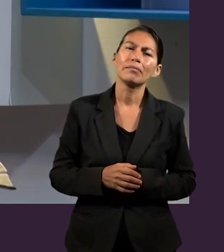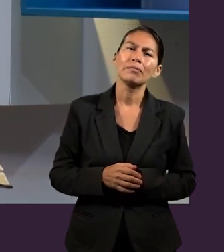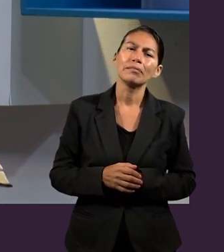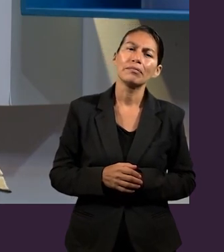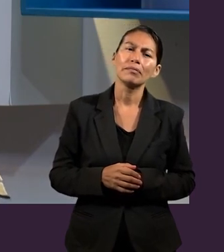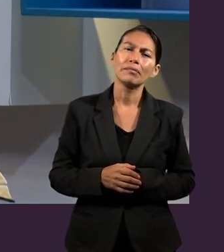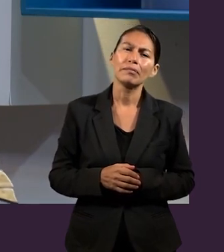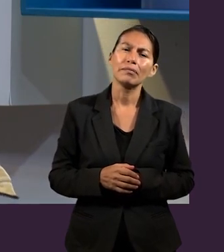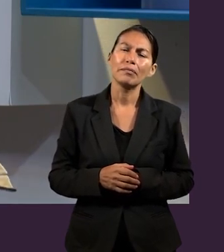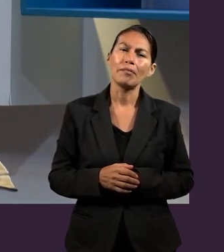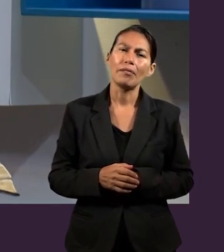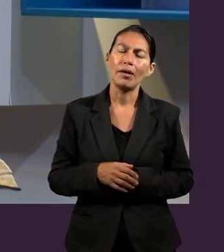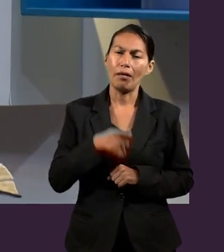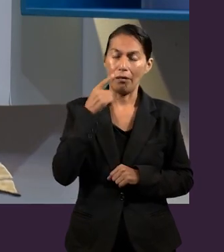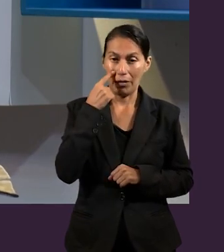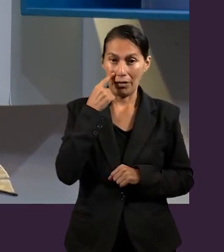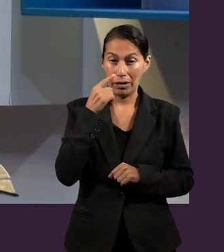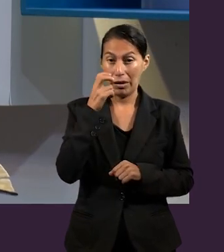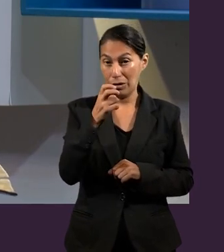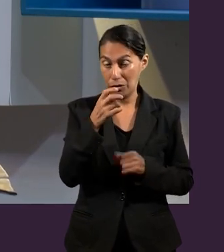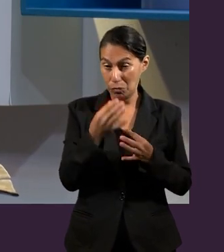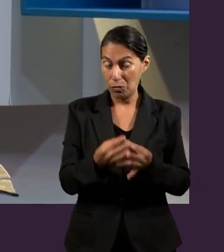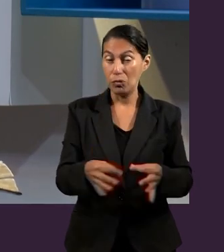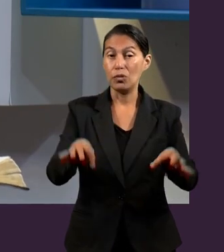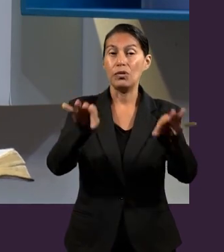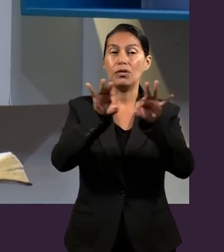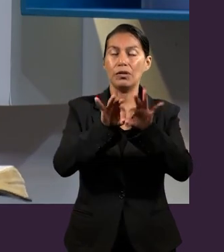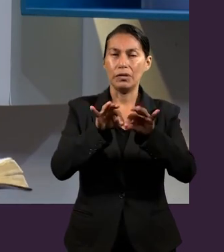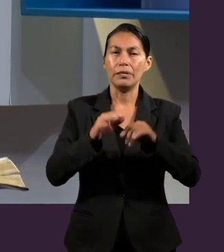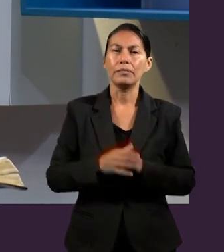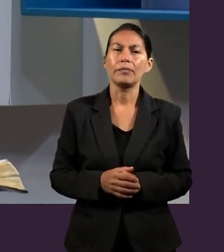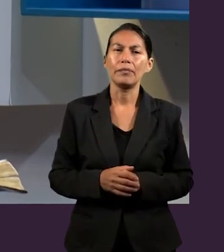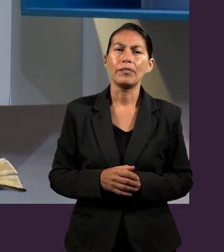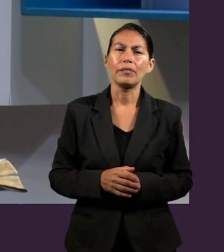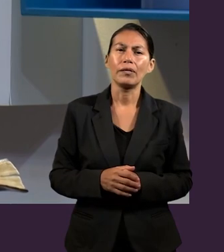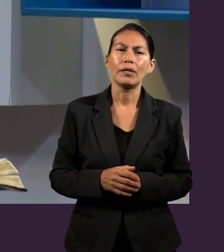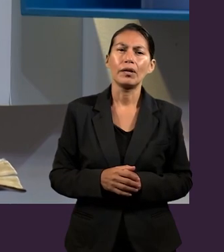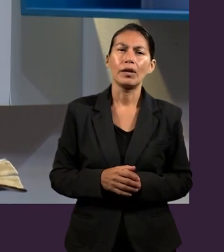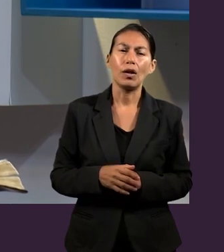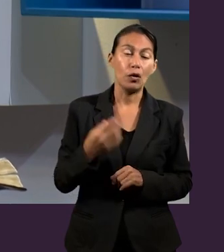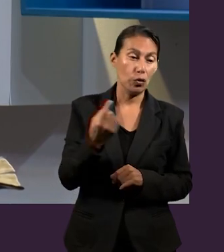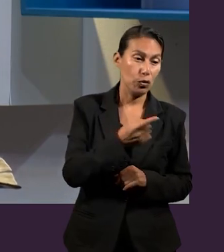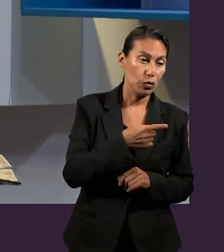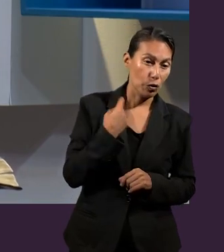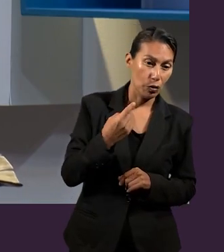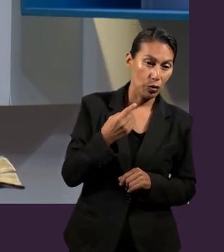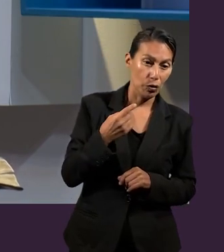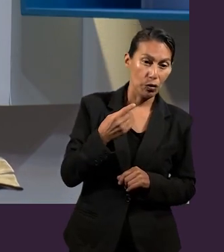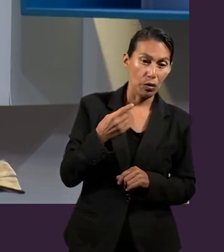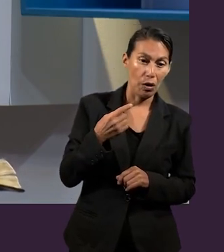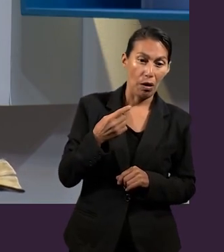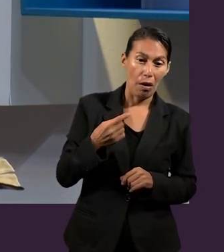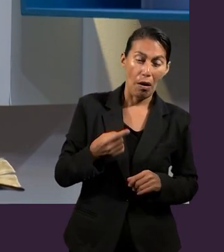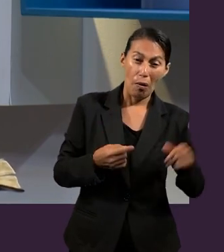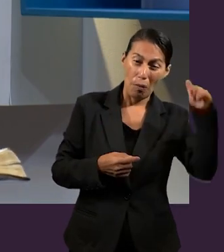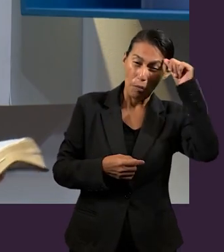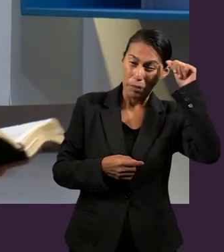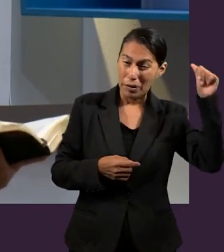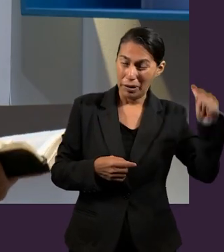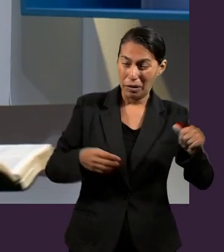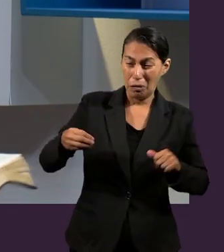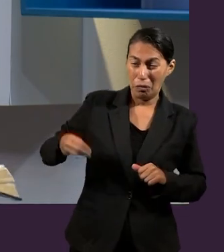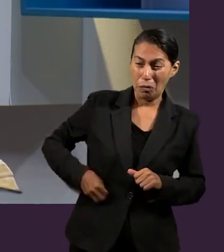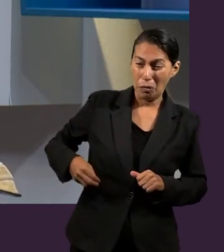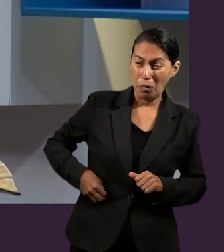son realmente frases impactantes. Yo las considero así. El hecho de que estábamos muertos, dice, en